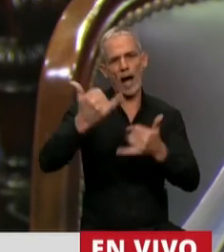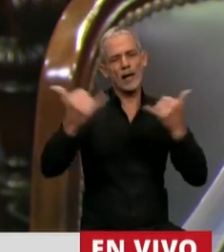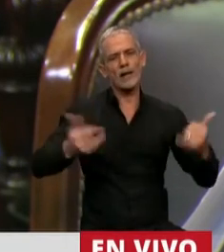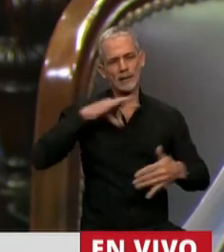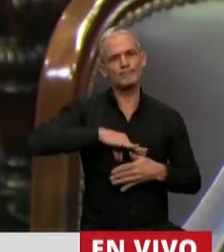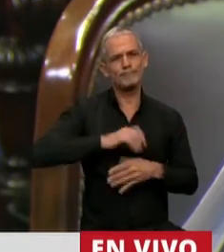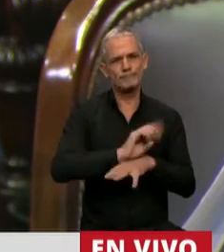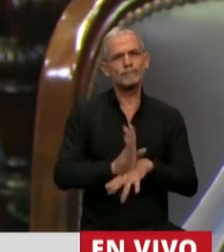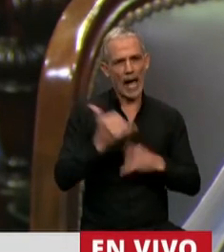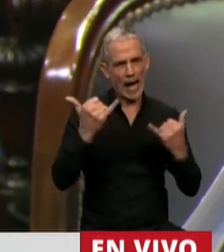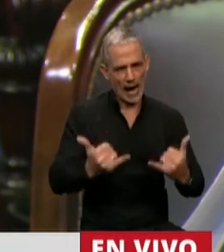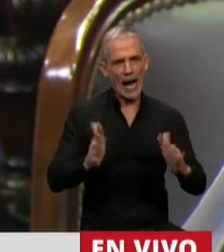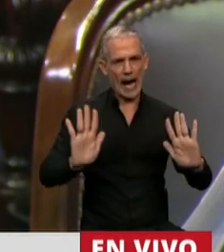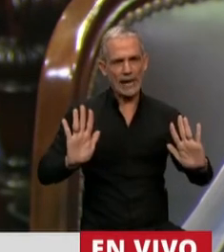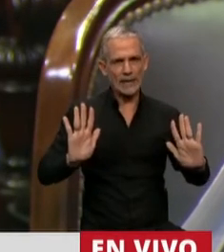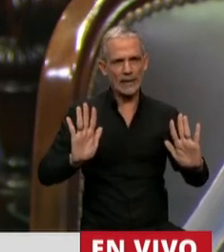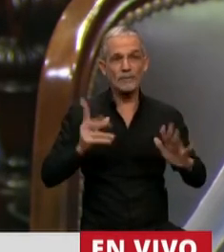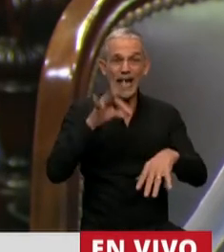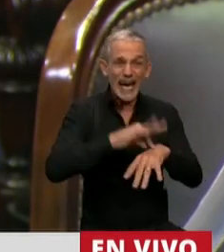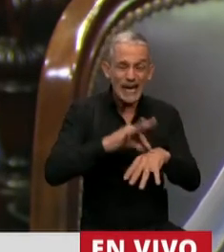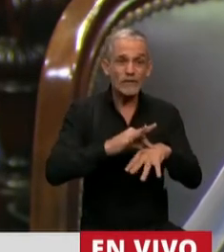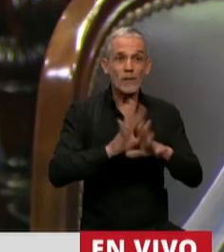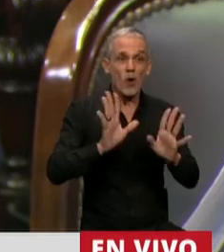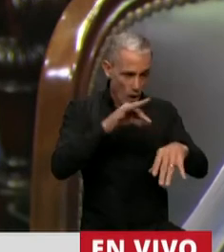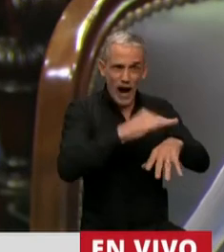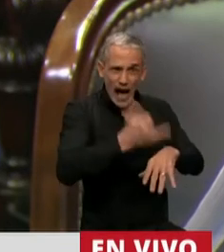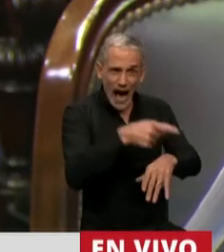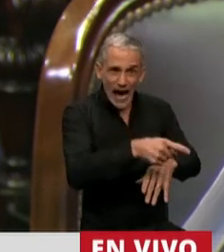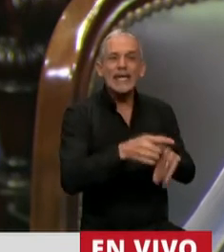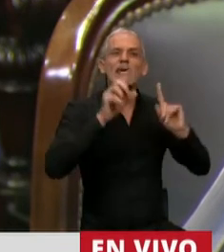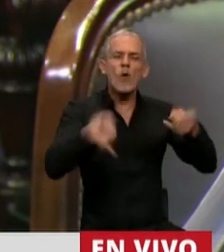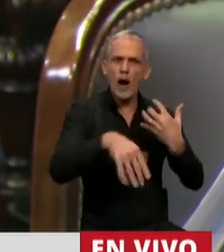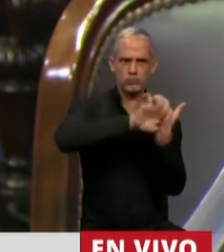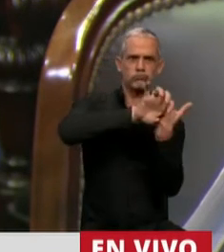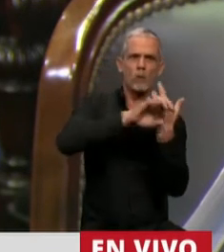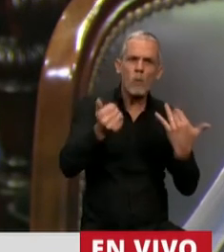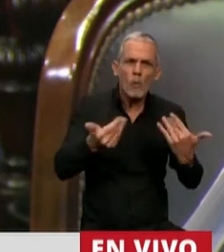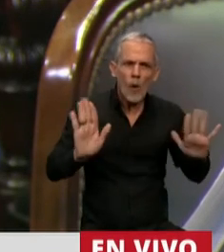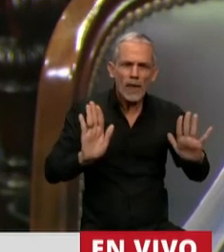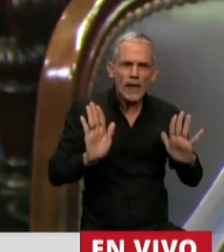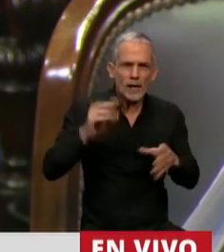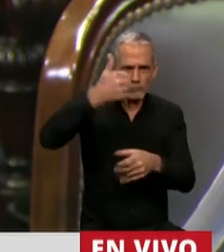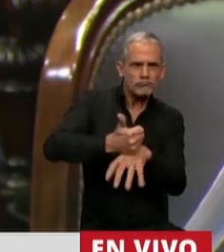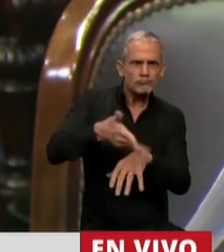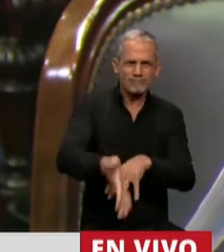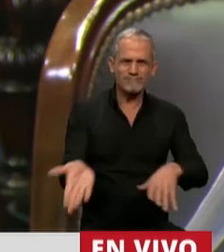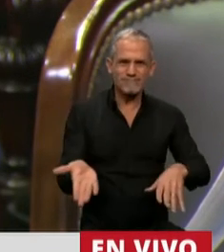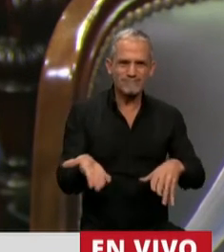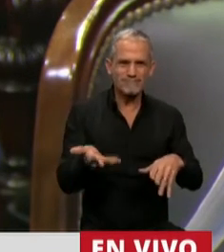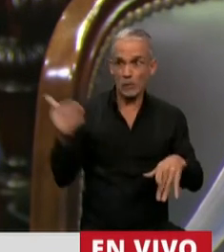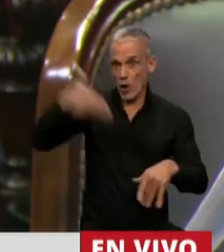están cursando la enfermedad. Estar enfermo no les impide estar presentes. Por otro lado,